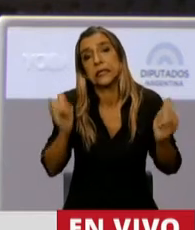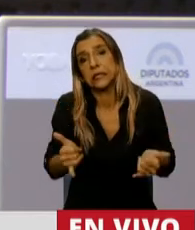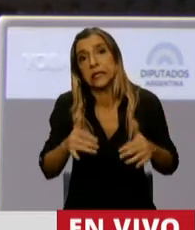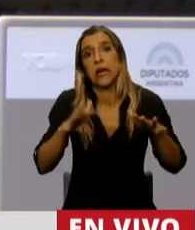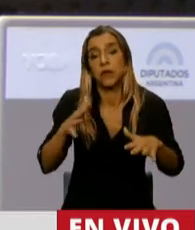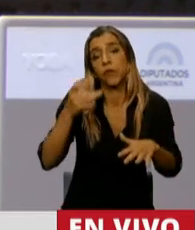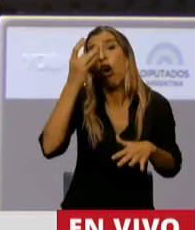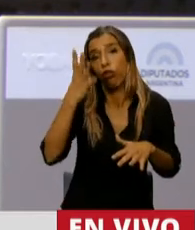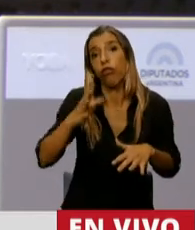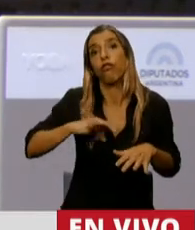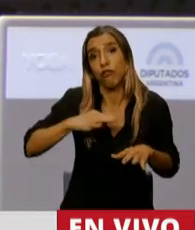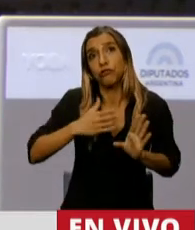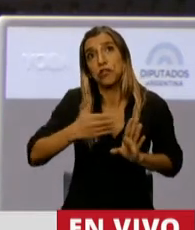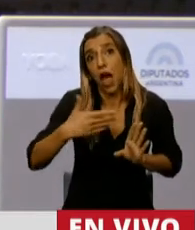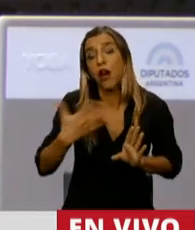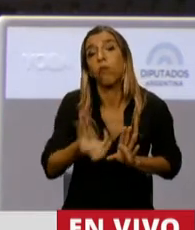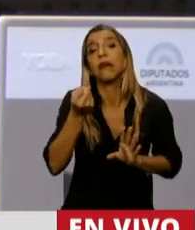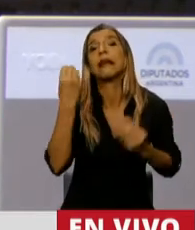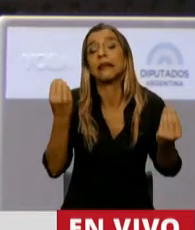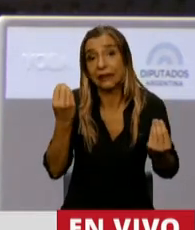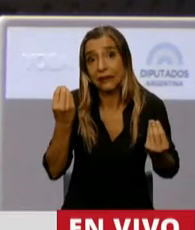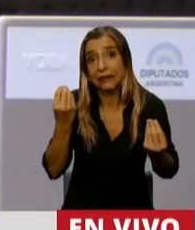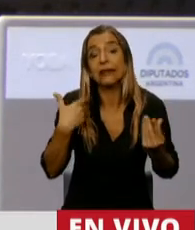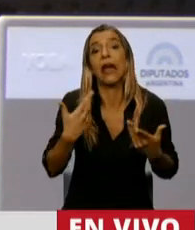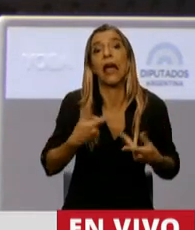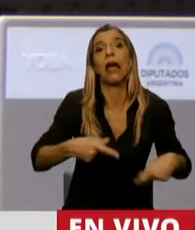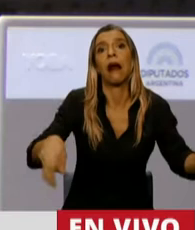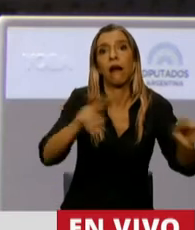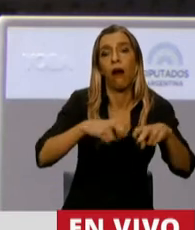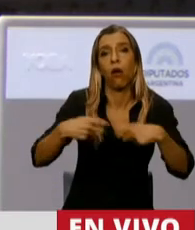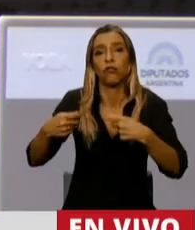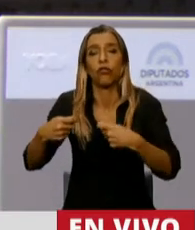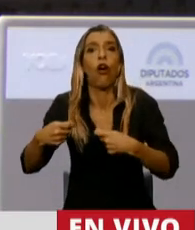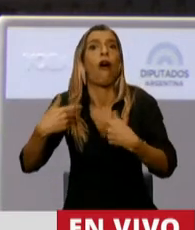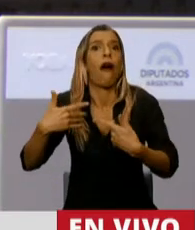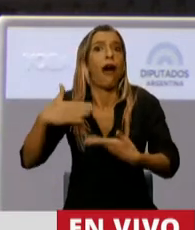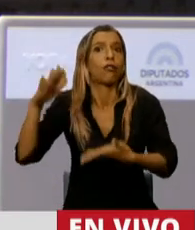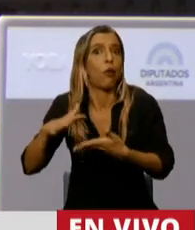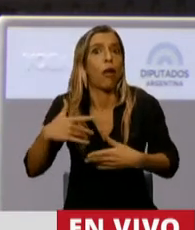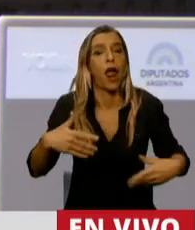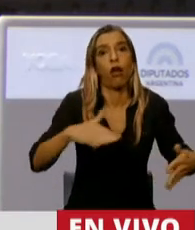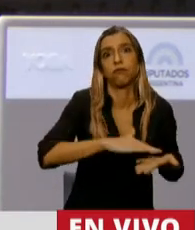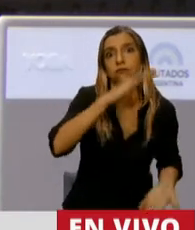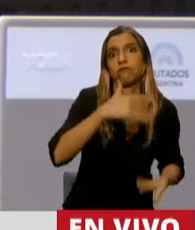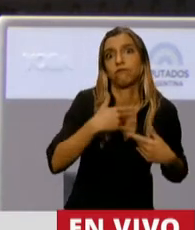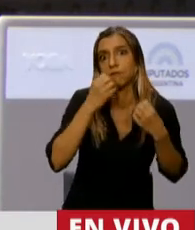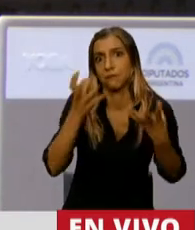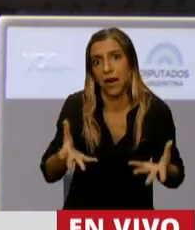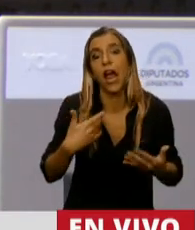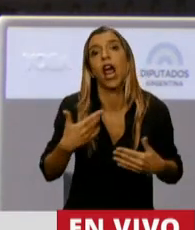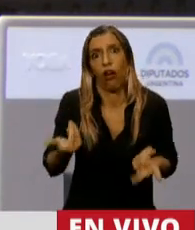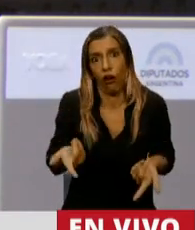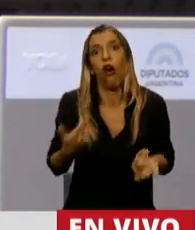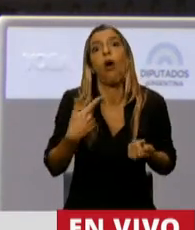presupuesto con superábil económico y financiero. Pero en el medio se cambió. Porque hubo imponderables, porque hubo circunstancias que hubo que establecer